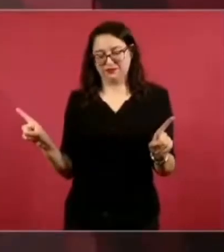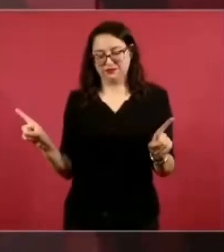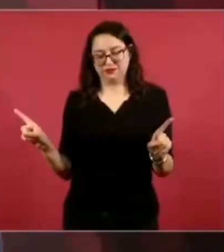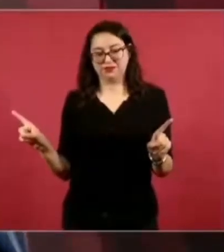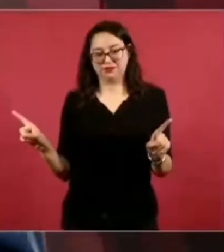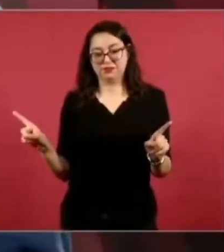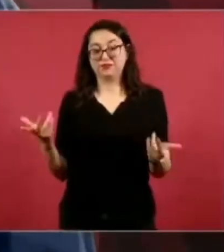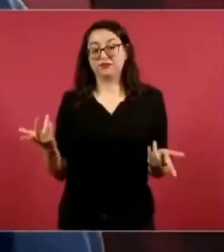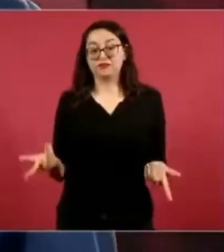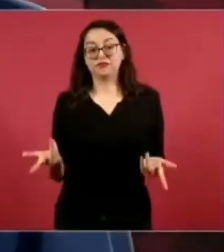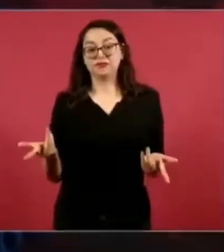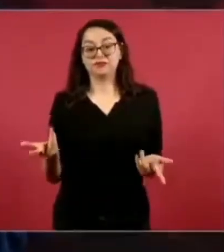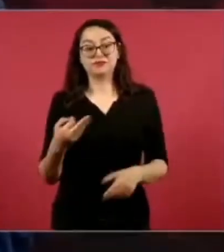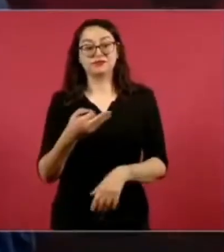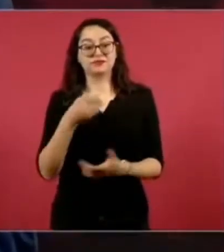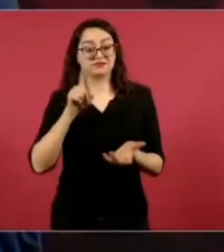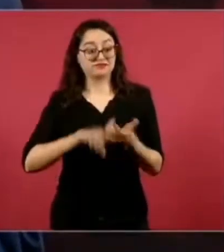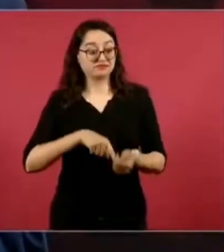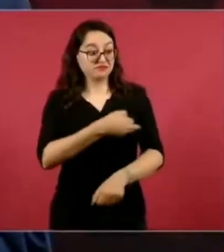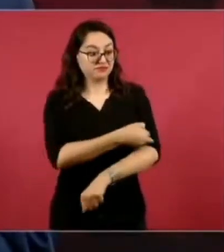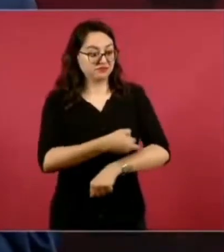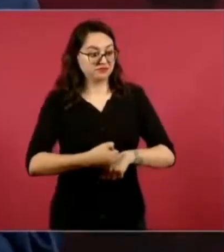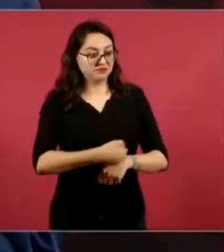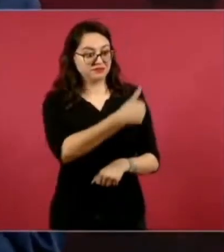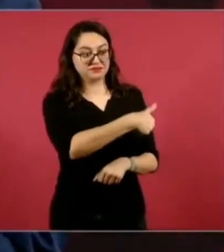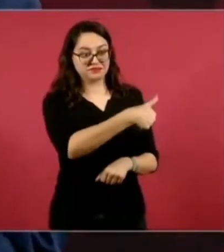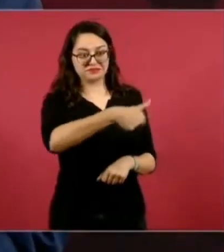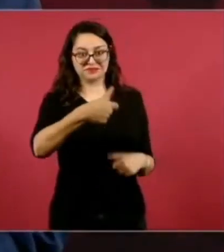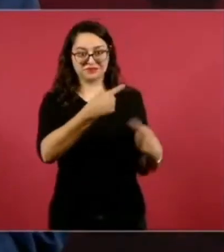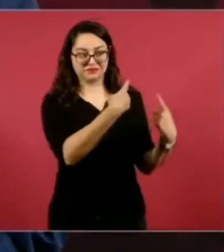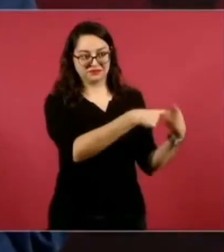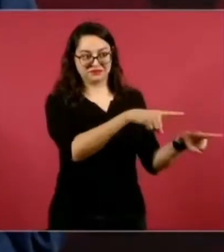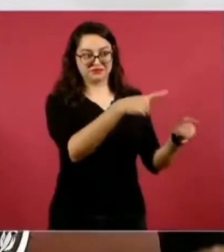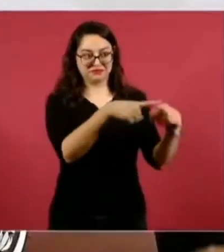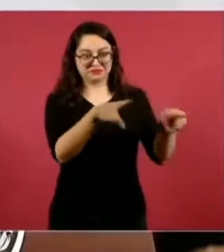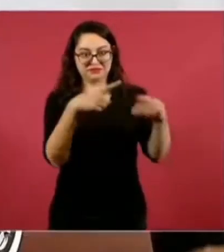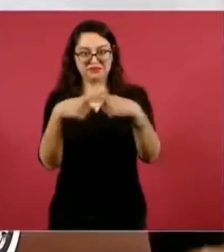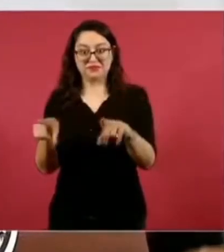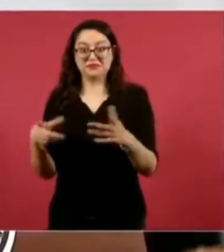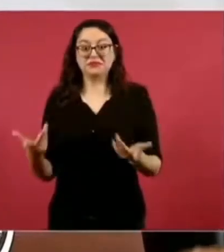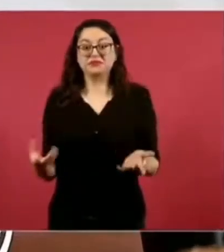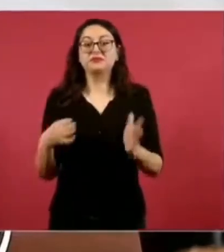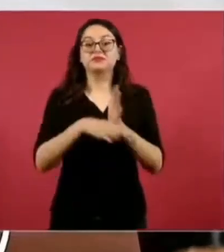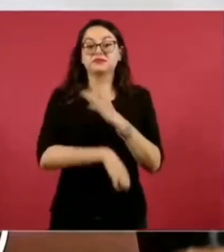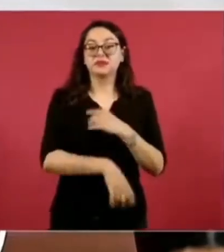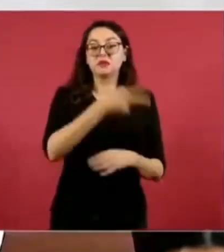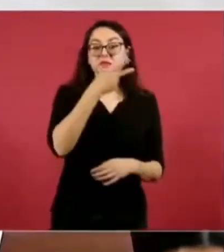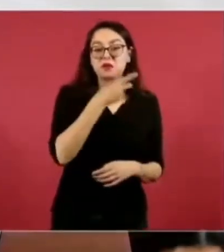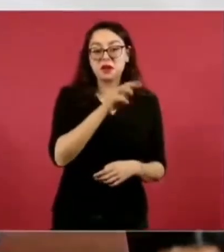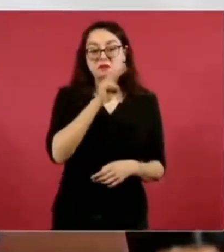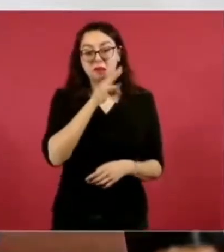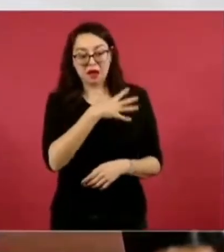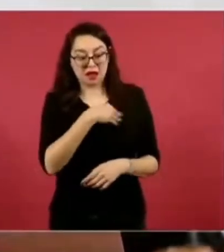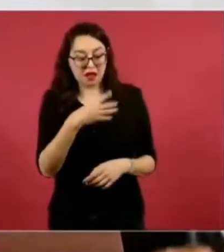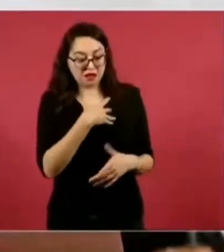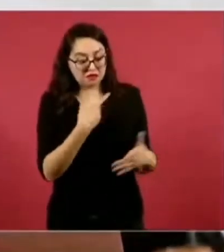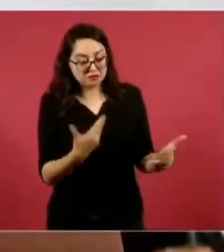Somos distintos, los hijos son distintos,